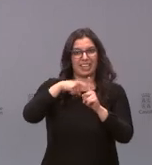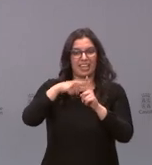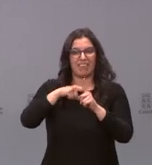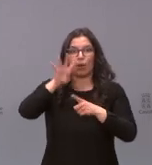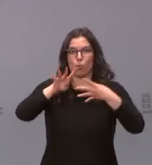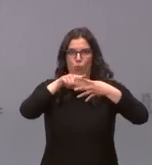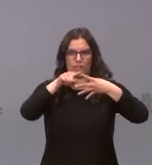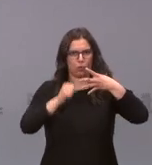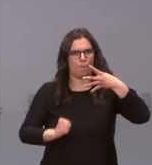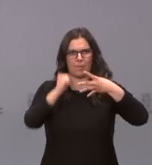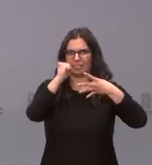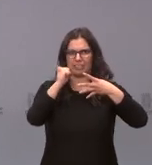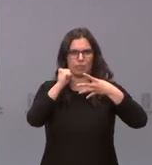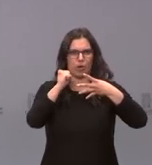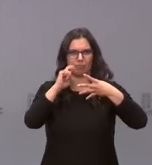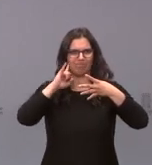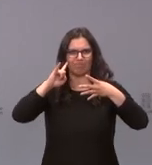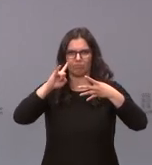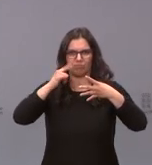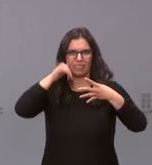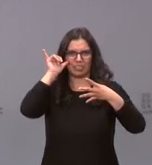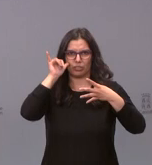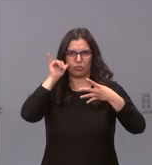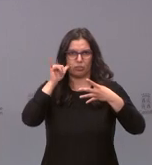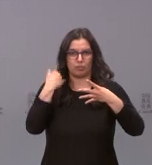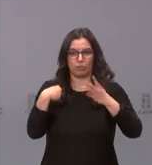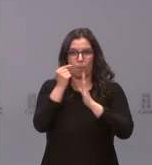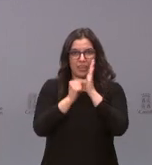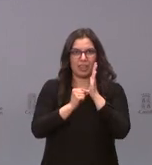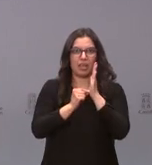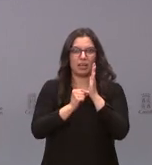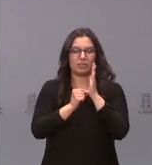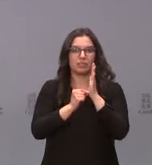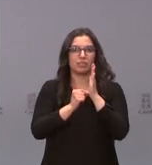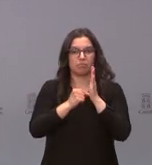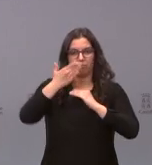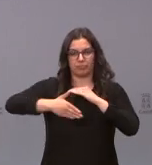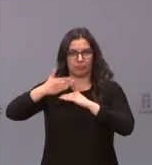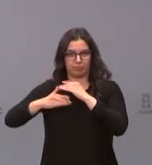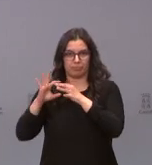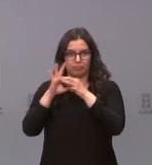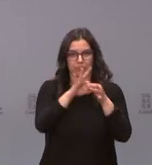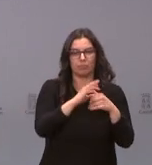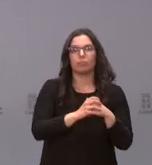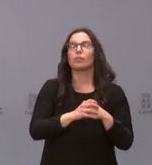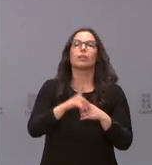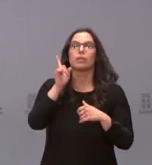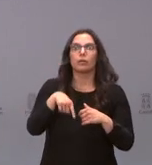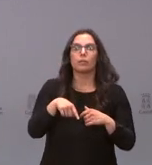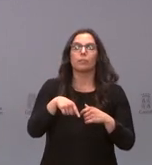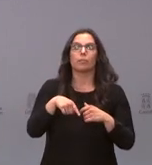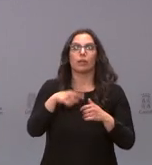todas las medidas restrictivas que correspondían al semáforo. Hemos mantenido el confinamiento perimetral,